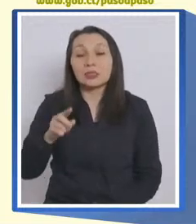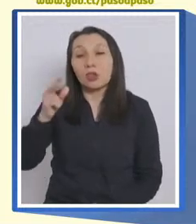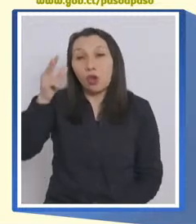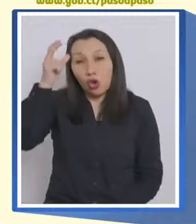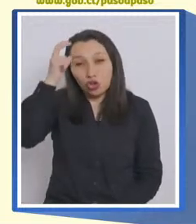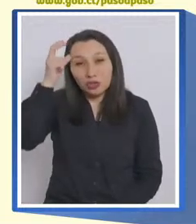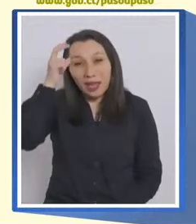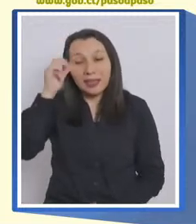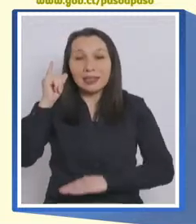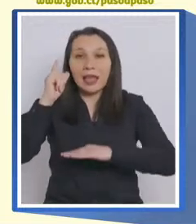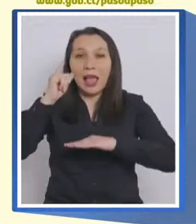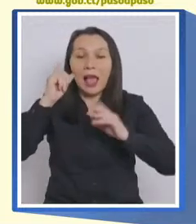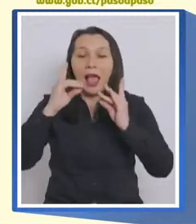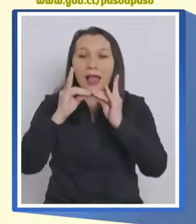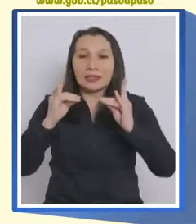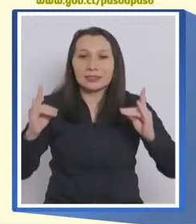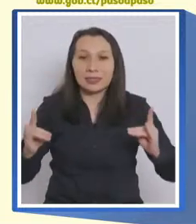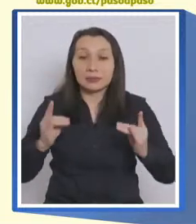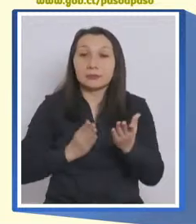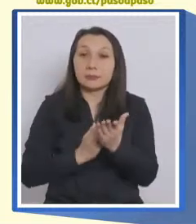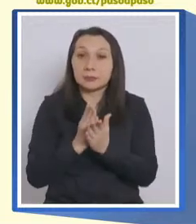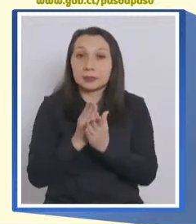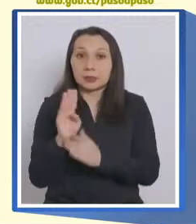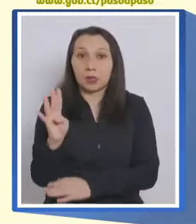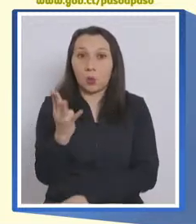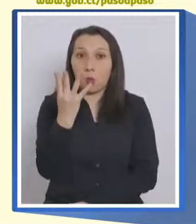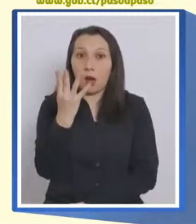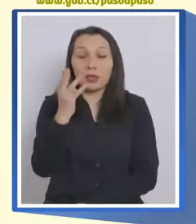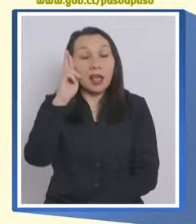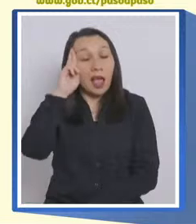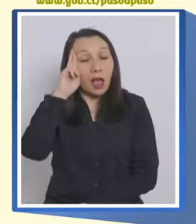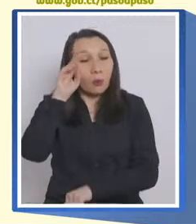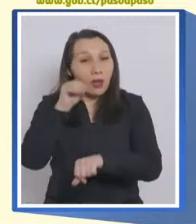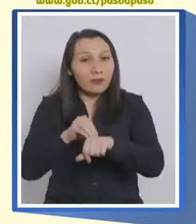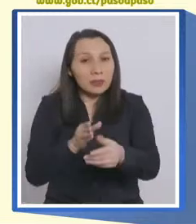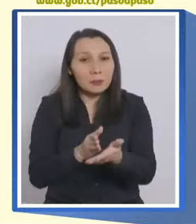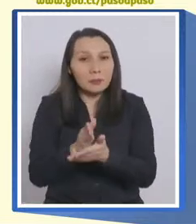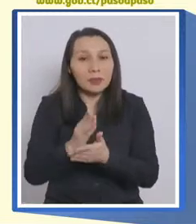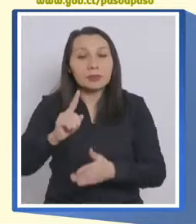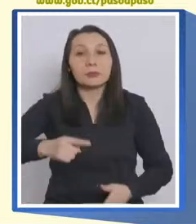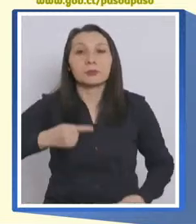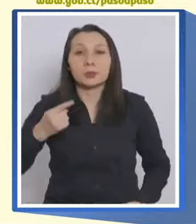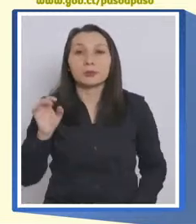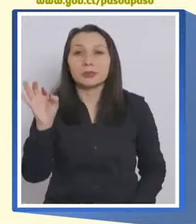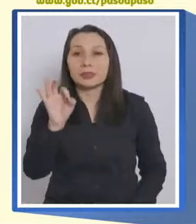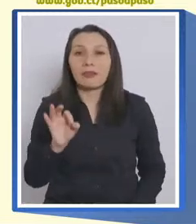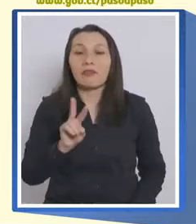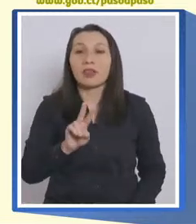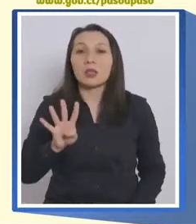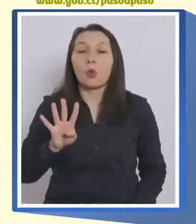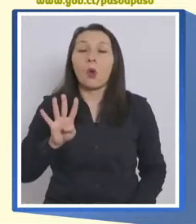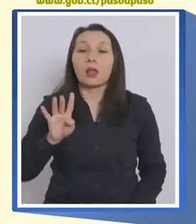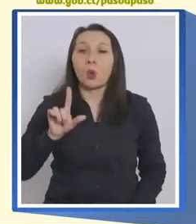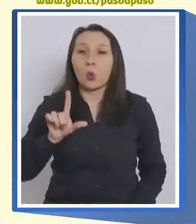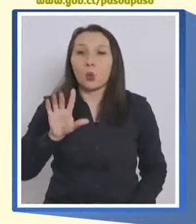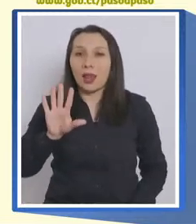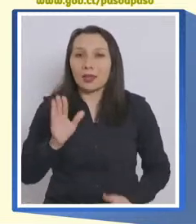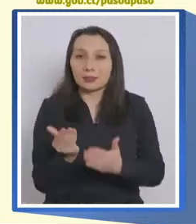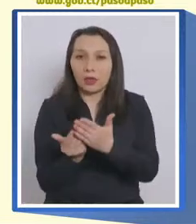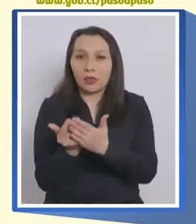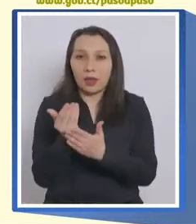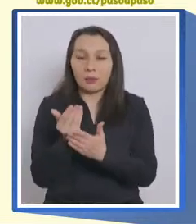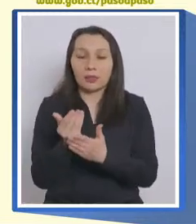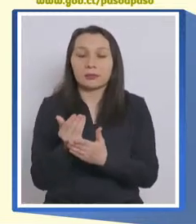Avanzan a apertura inicial, recuerdo, a partir del sábado 24 de julio a las 5 de la mañana,